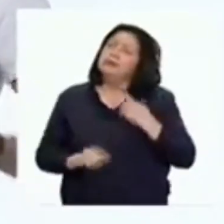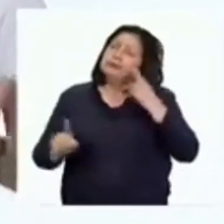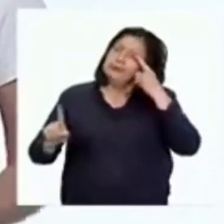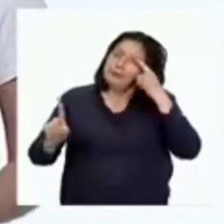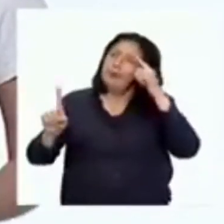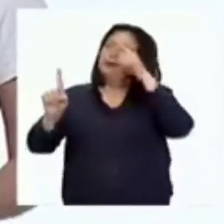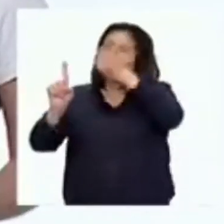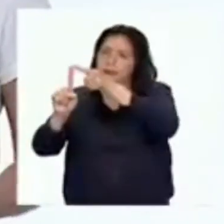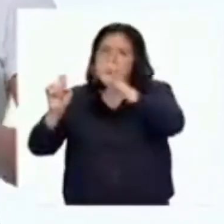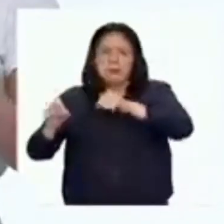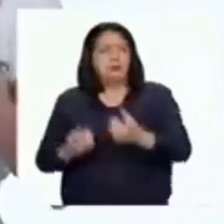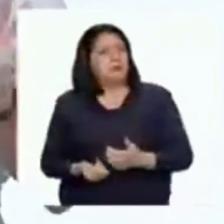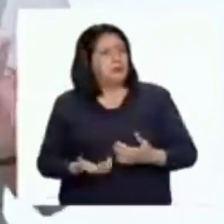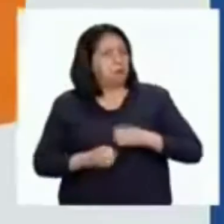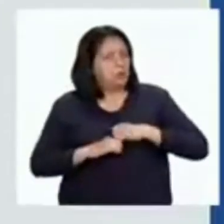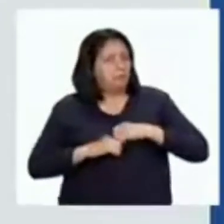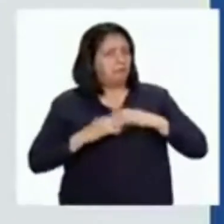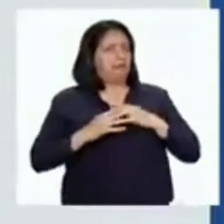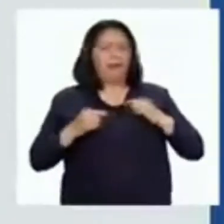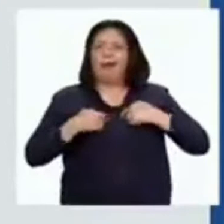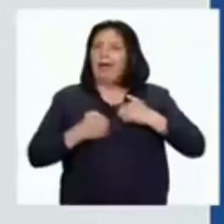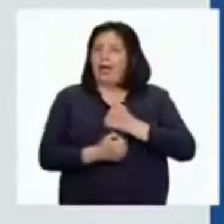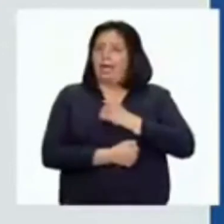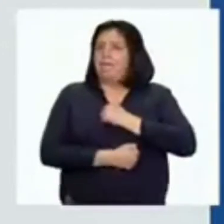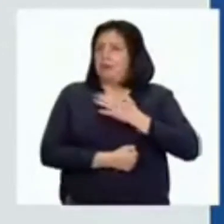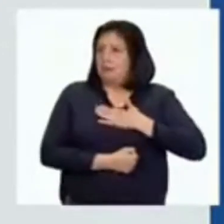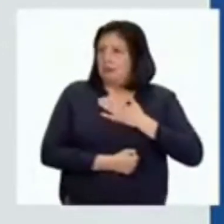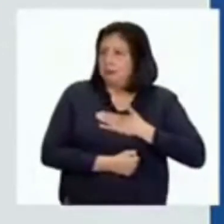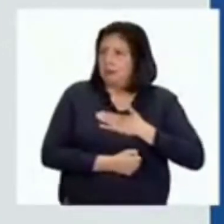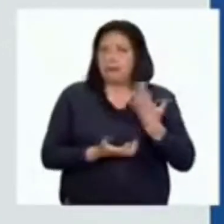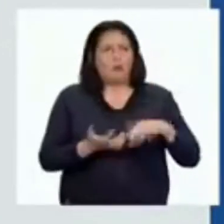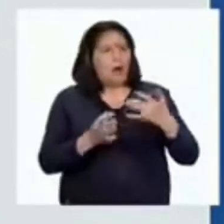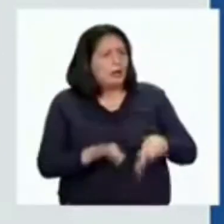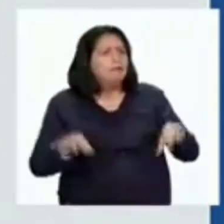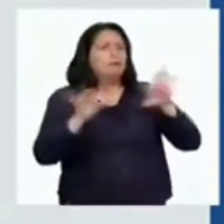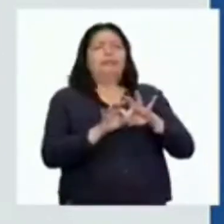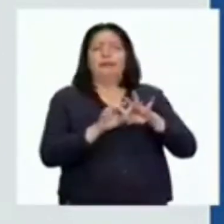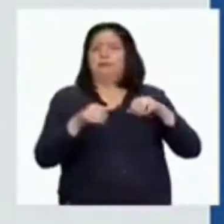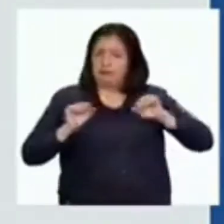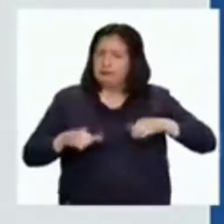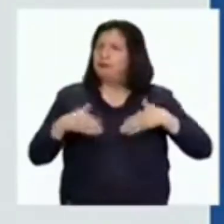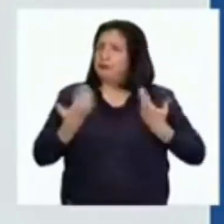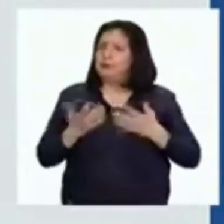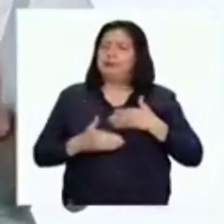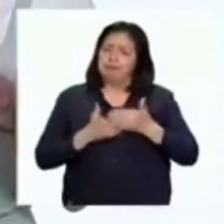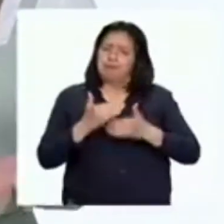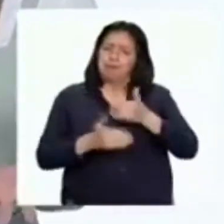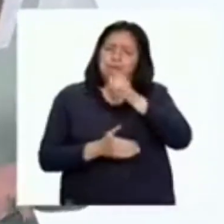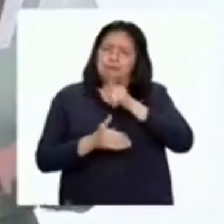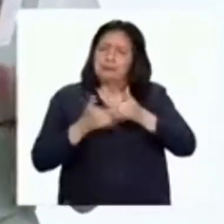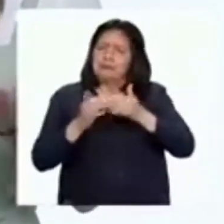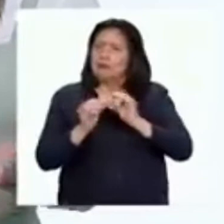alimenta nuestra autoestima. La autoestima y el amor propio son muy importantes para nuestra capacidad de resiliencia.